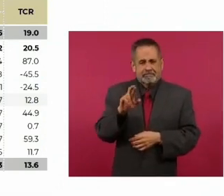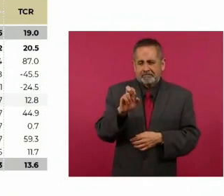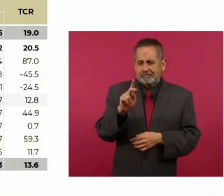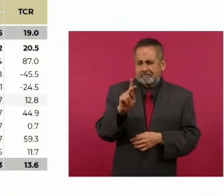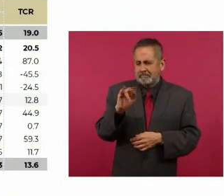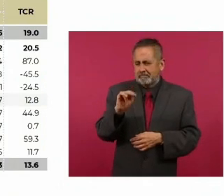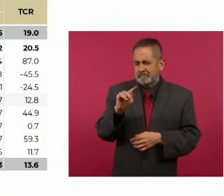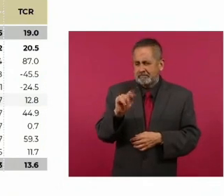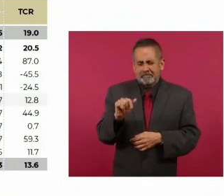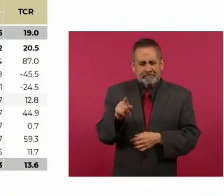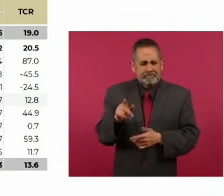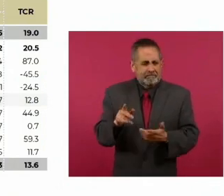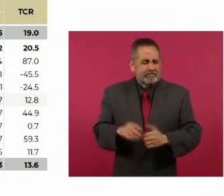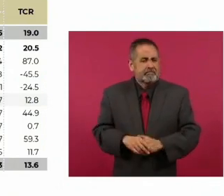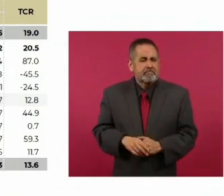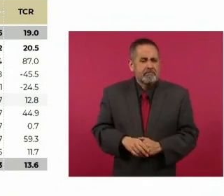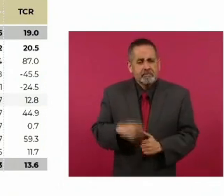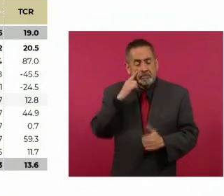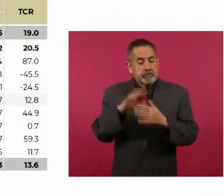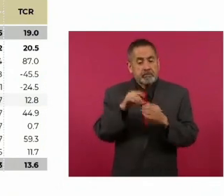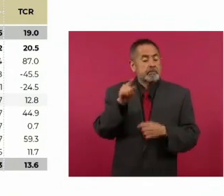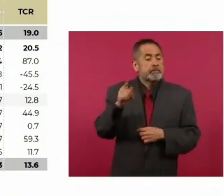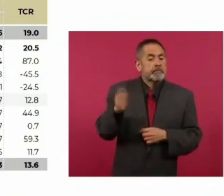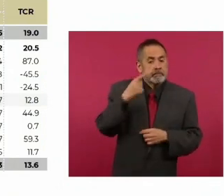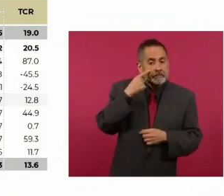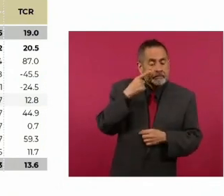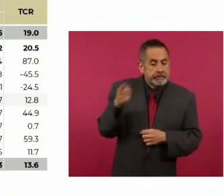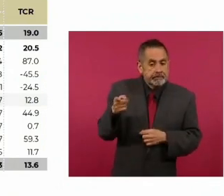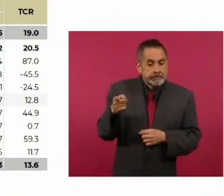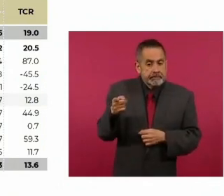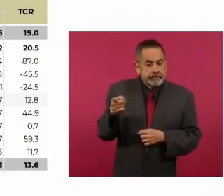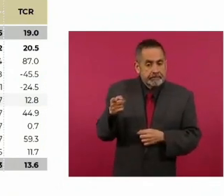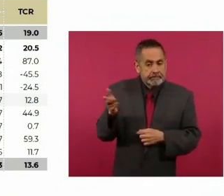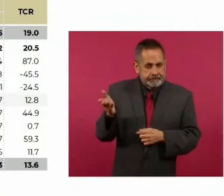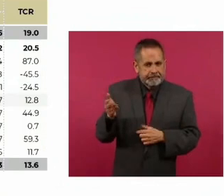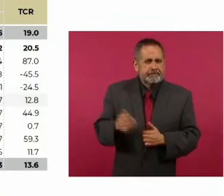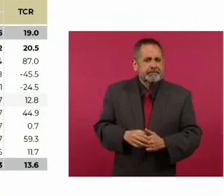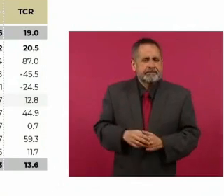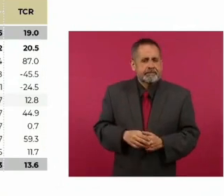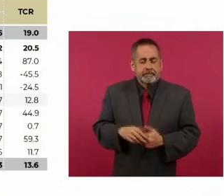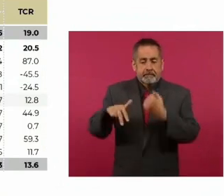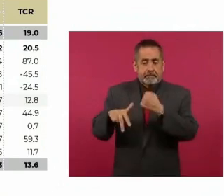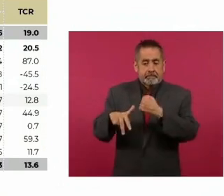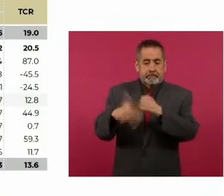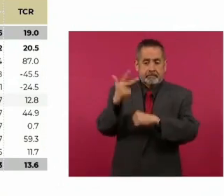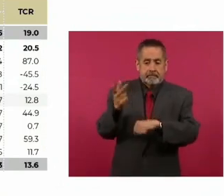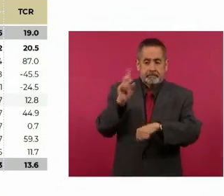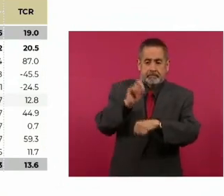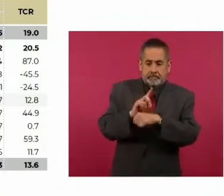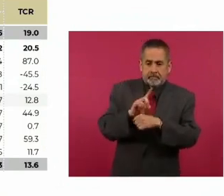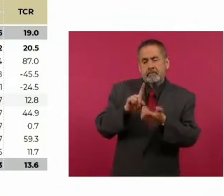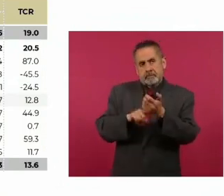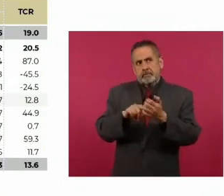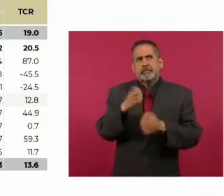cabañuelas entonces son los primeros aquí son trece días no porque es al trece de